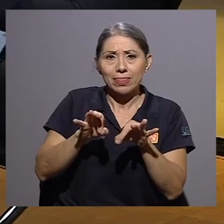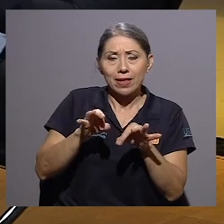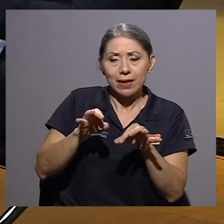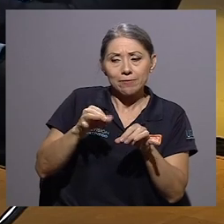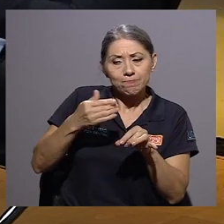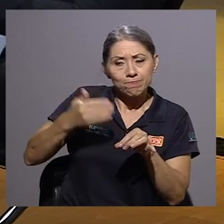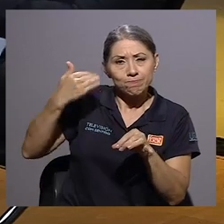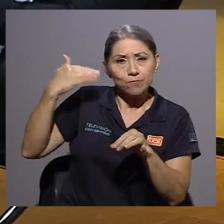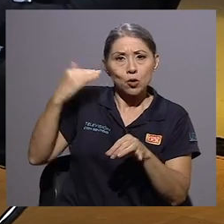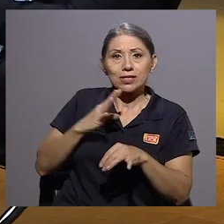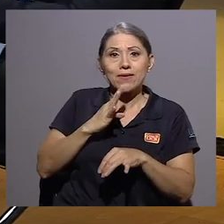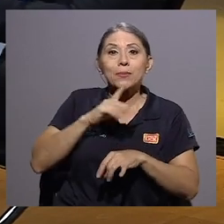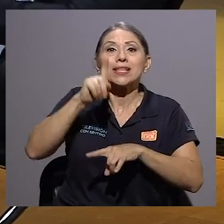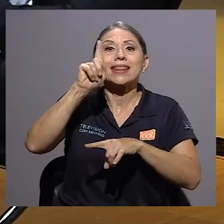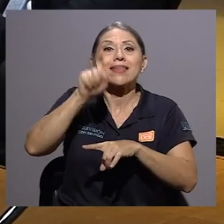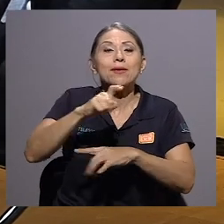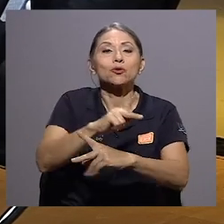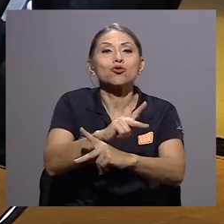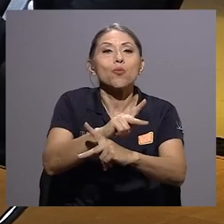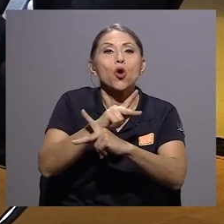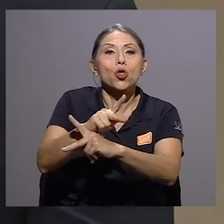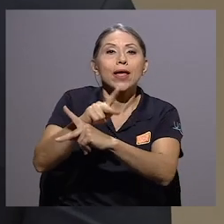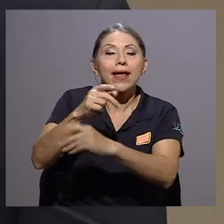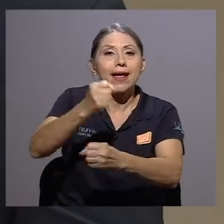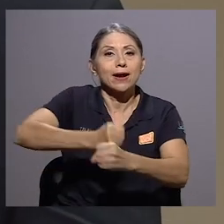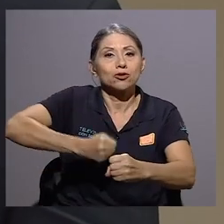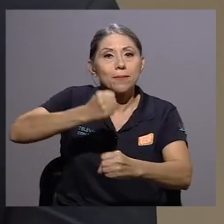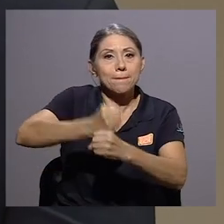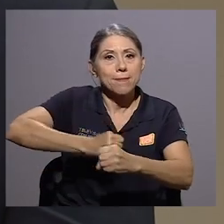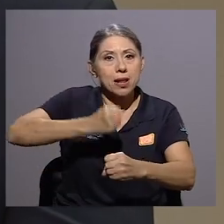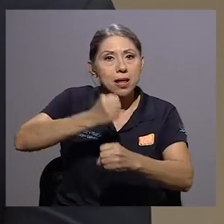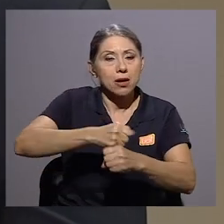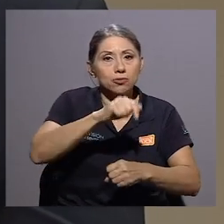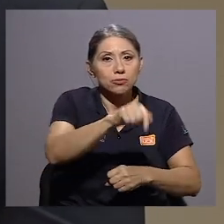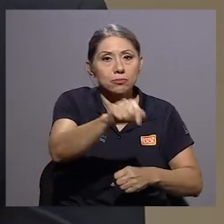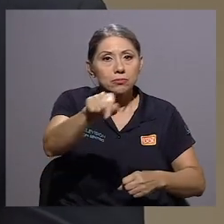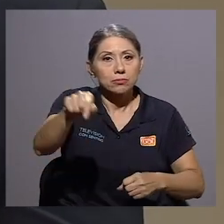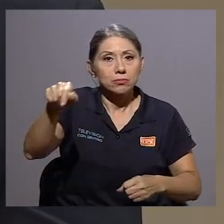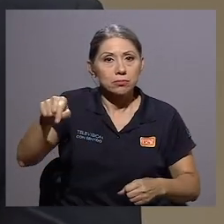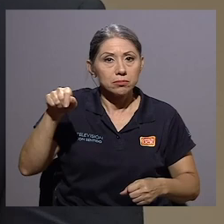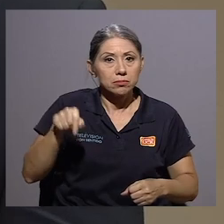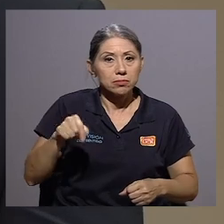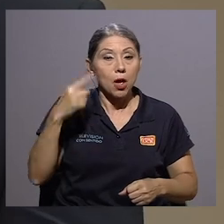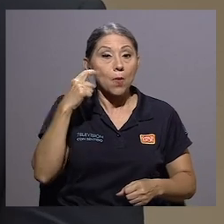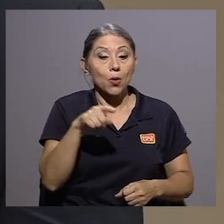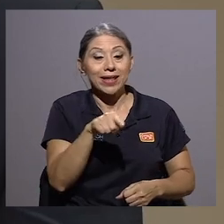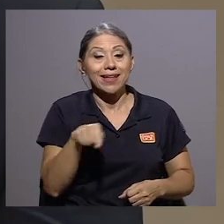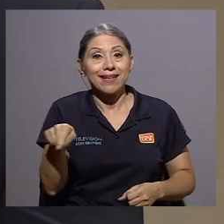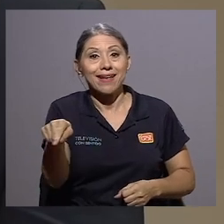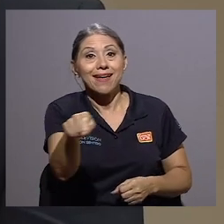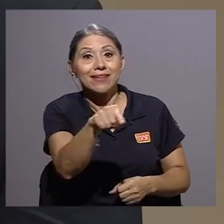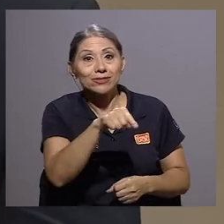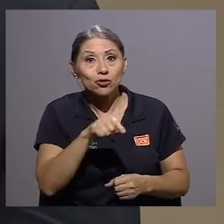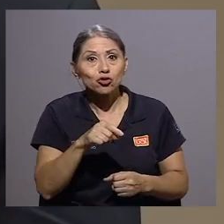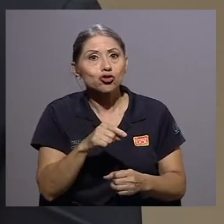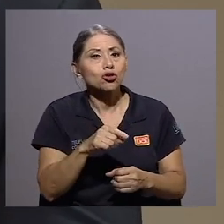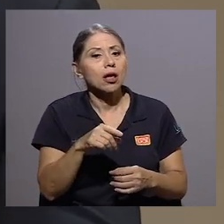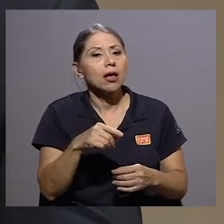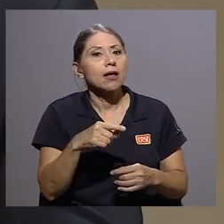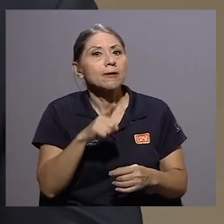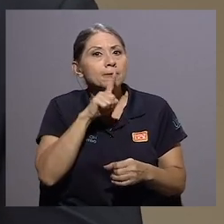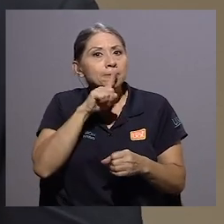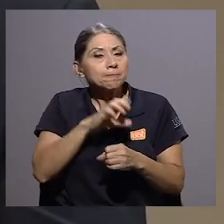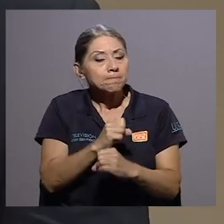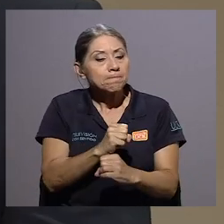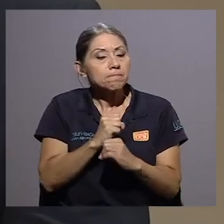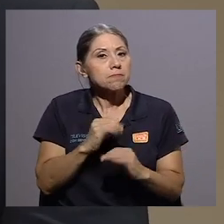tenemos que proteger los empleos porque estos son los que garantizarán que pasando